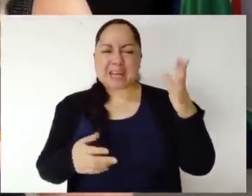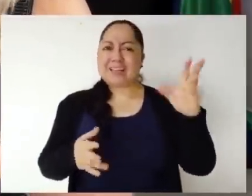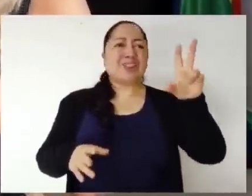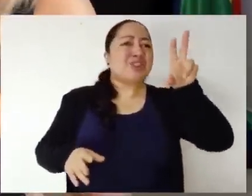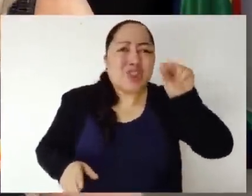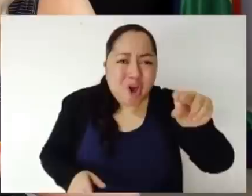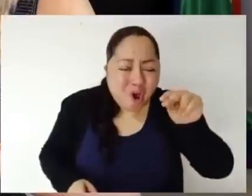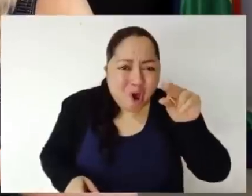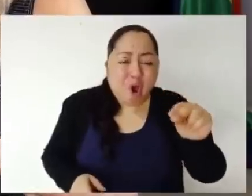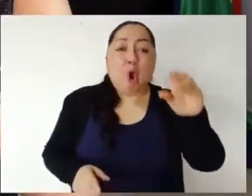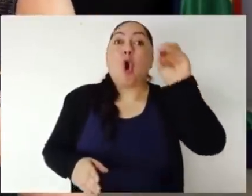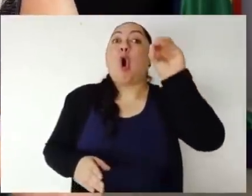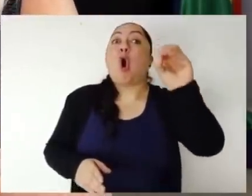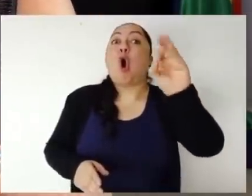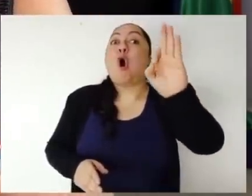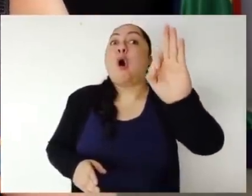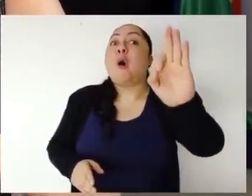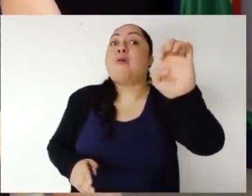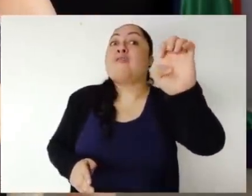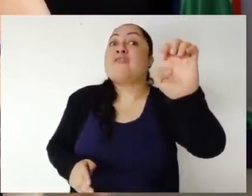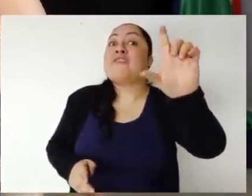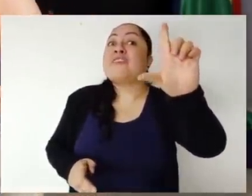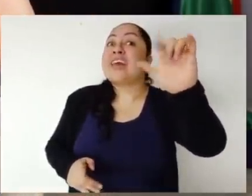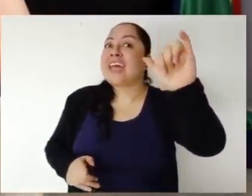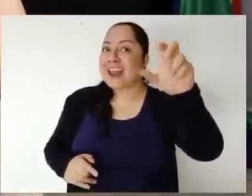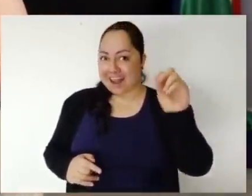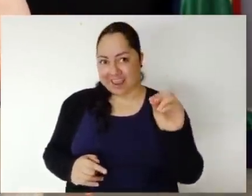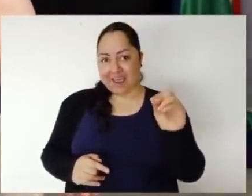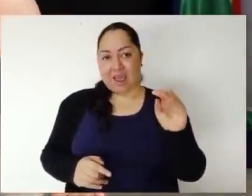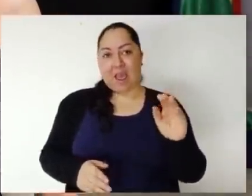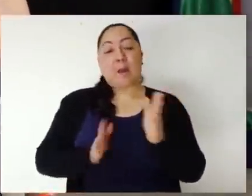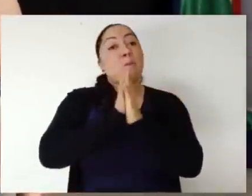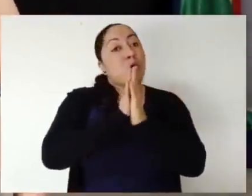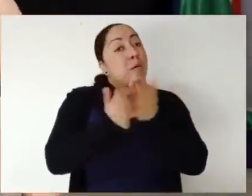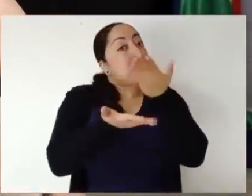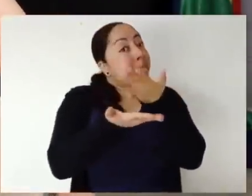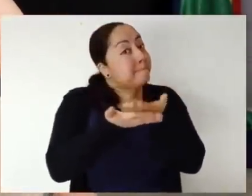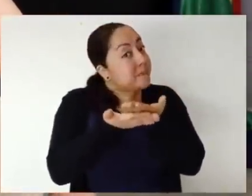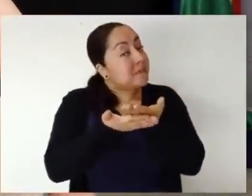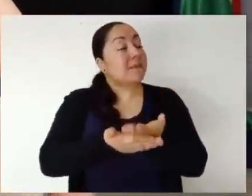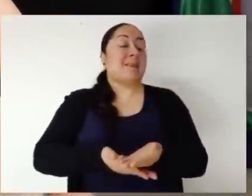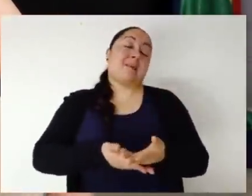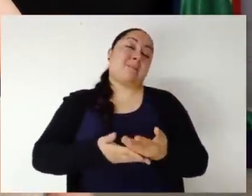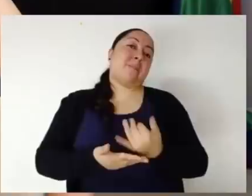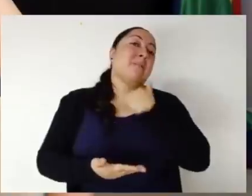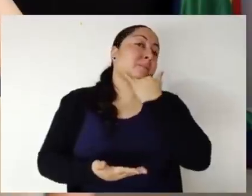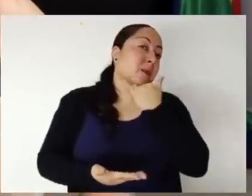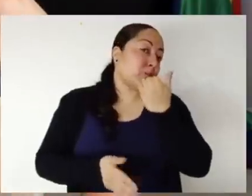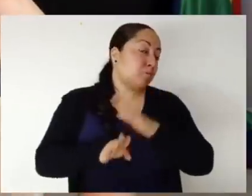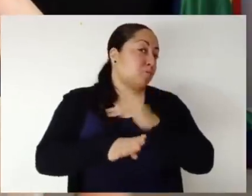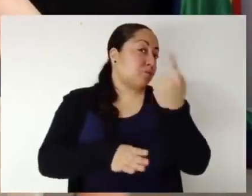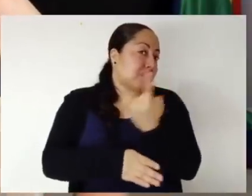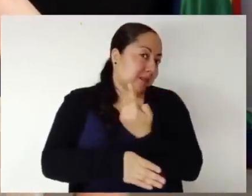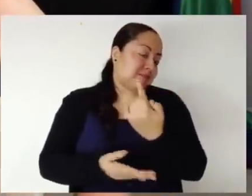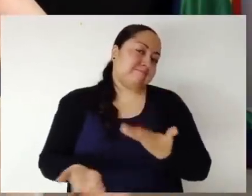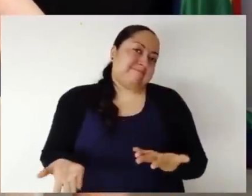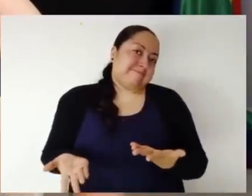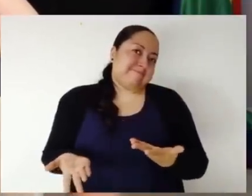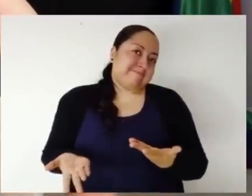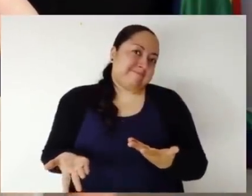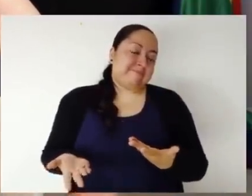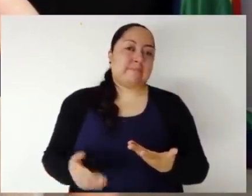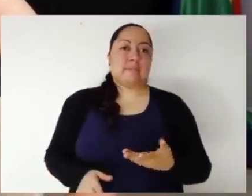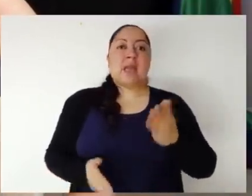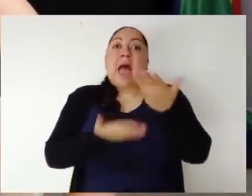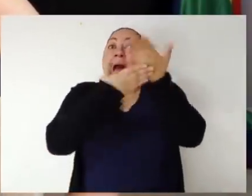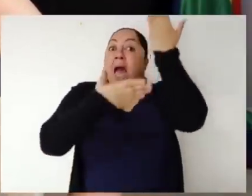Ophelia, Ophelia. Con of de ofrezco unas disculpas por no llamarme como tú quieres que me llame, querido barista. Han de saber ustedes que antes yo me